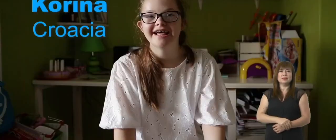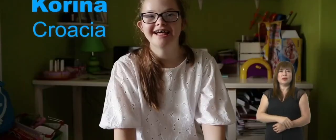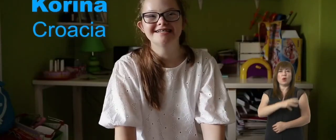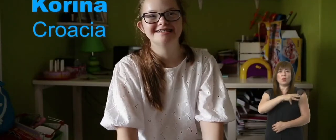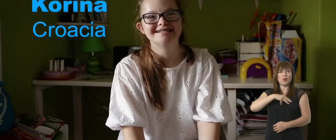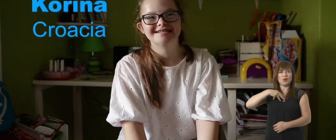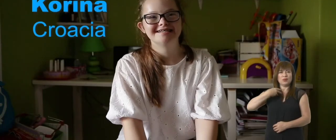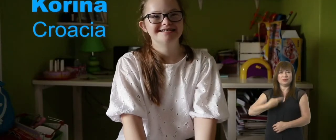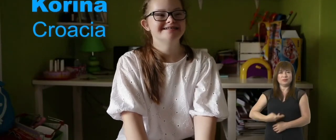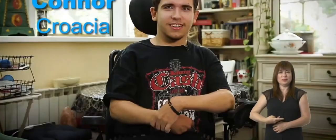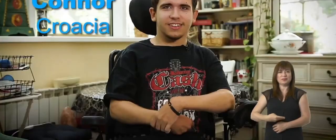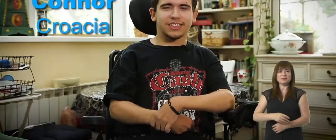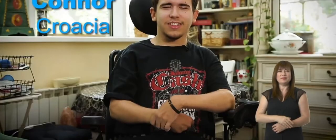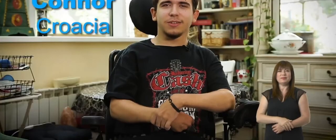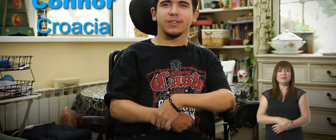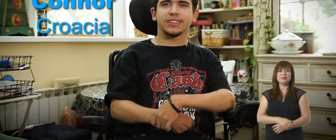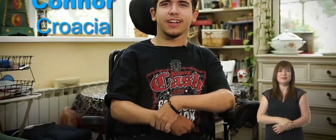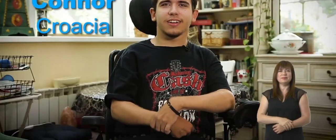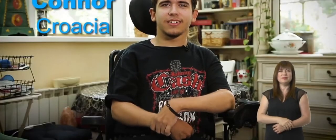Croacia,